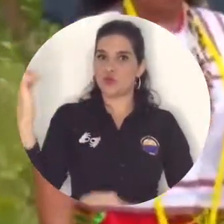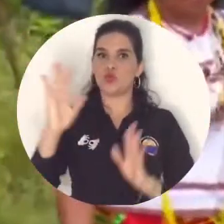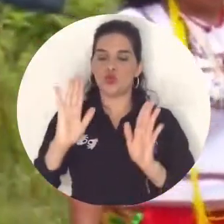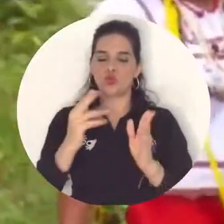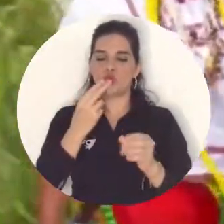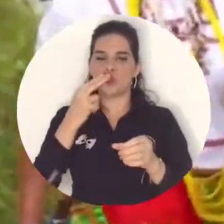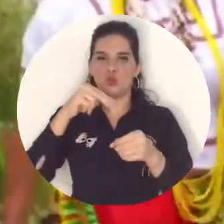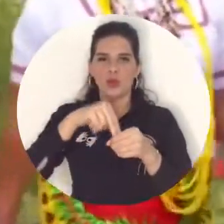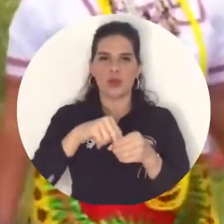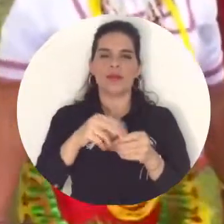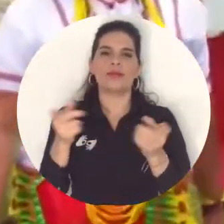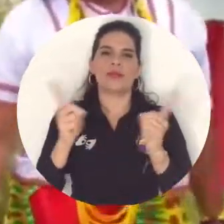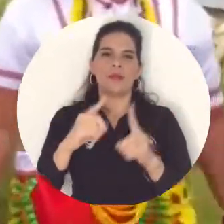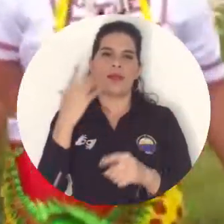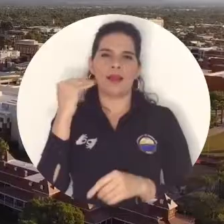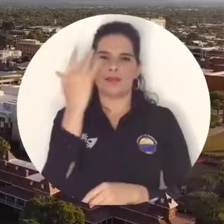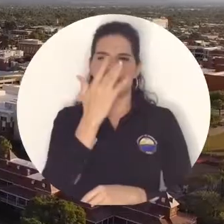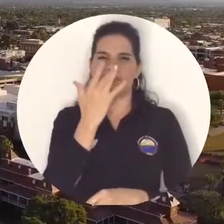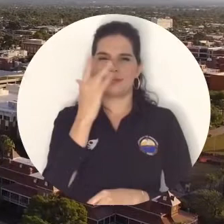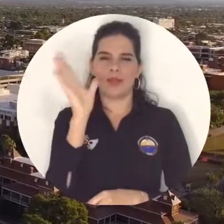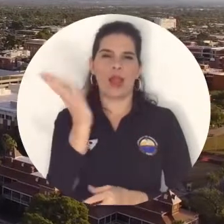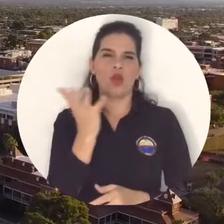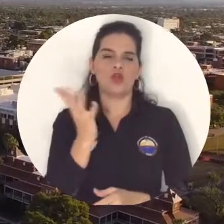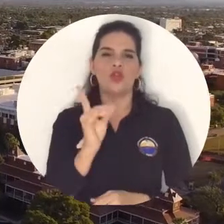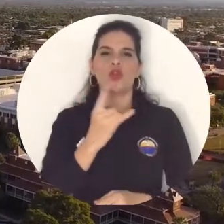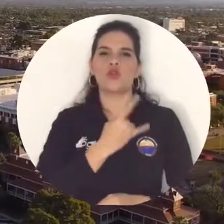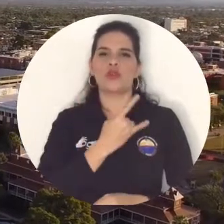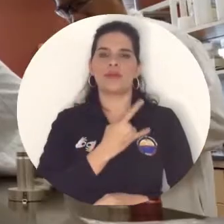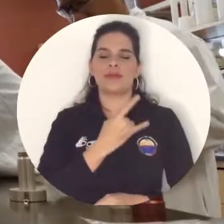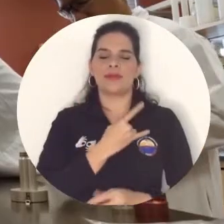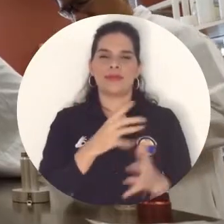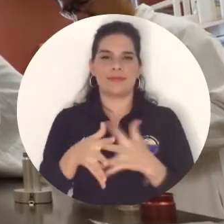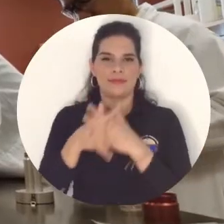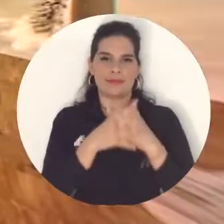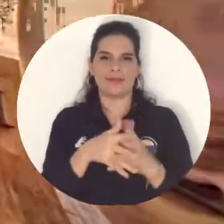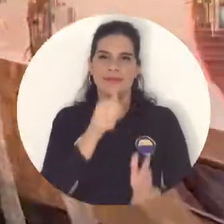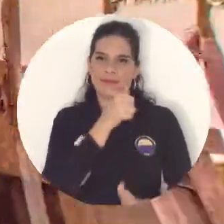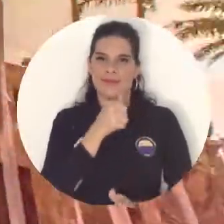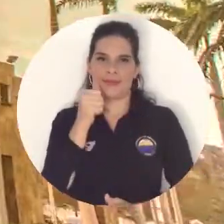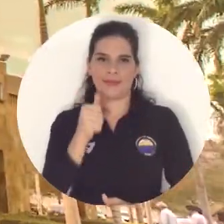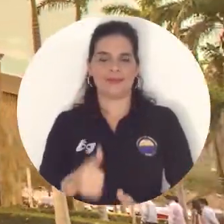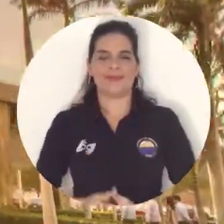mujeres indígenas y afrodescendientes de la Universidad de Arizona en Estados Unidos.